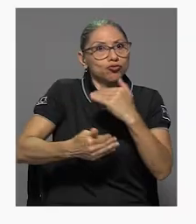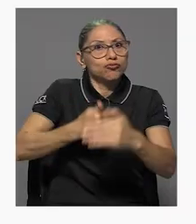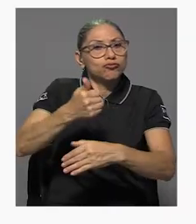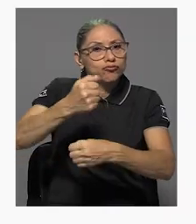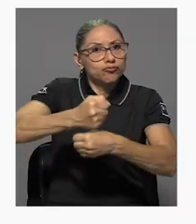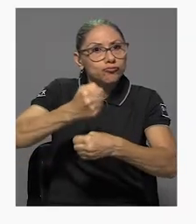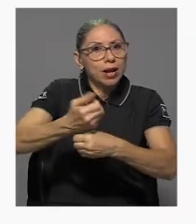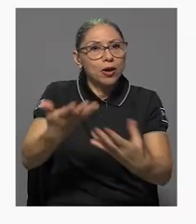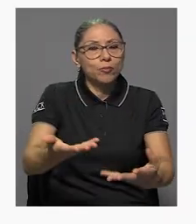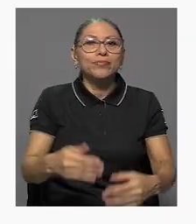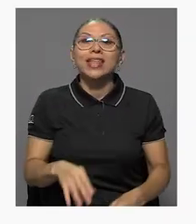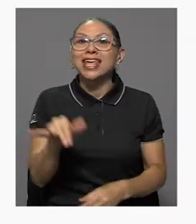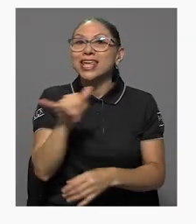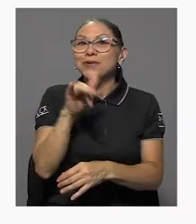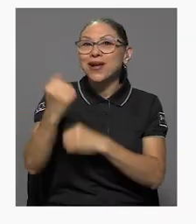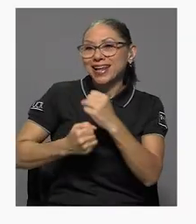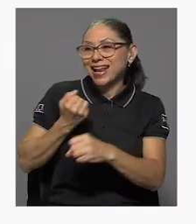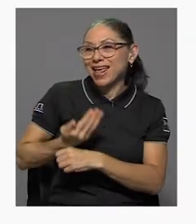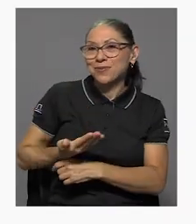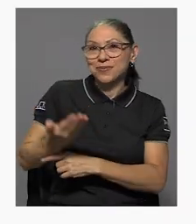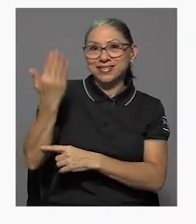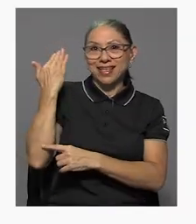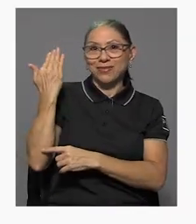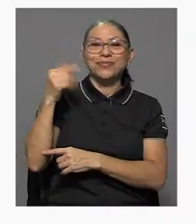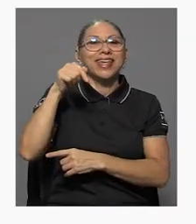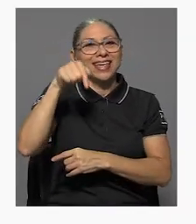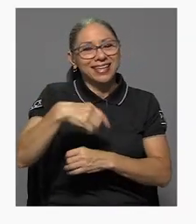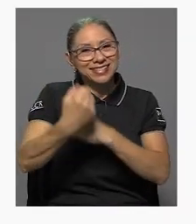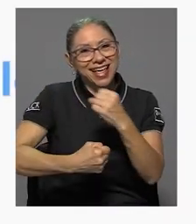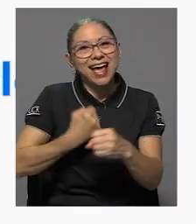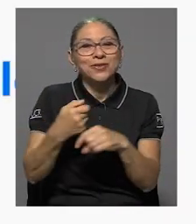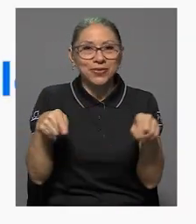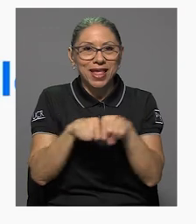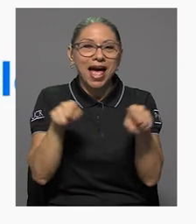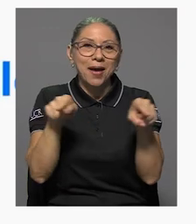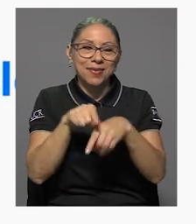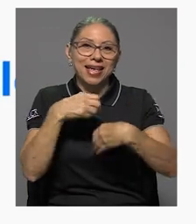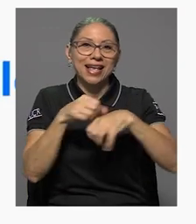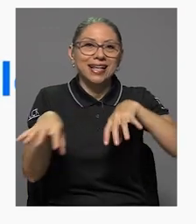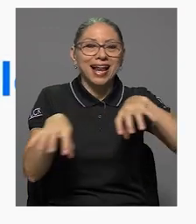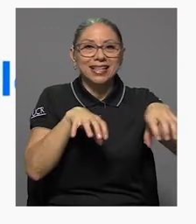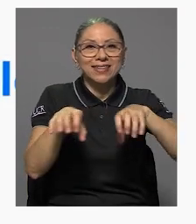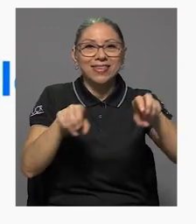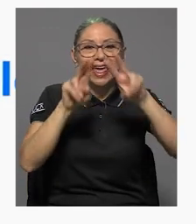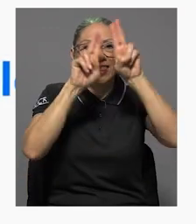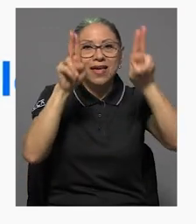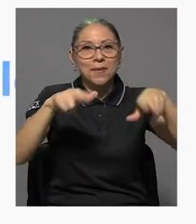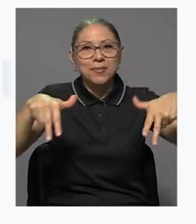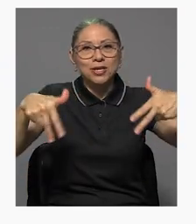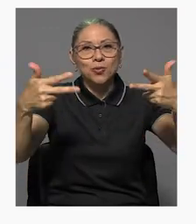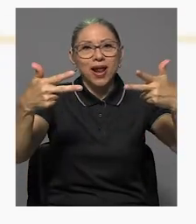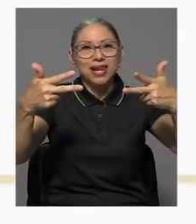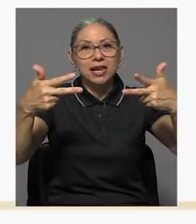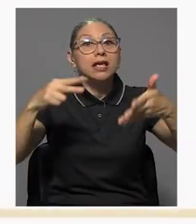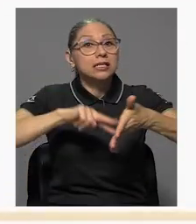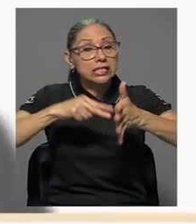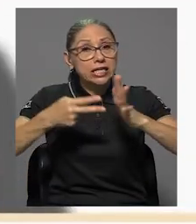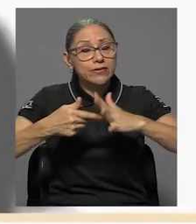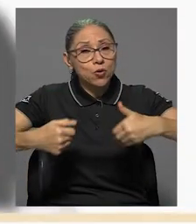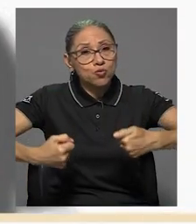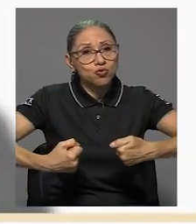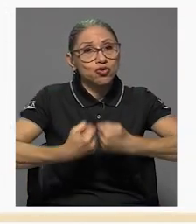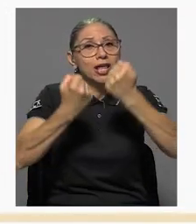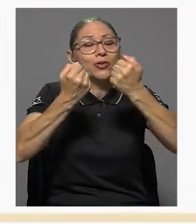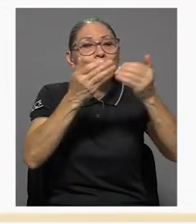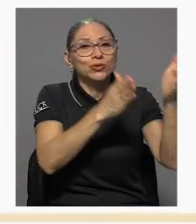Al igual que en el 2020, este año también se llevó a cabo esta actividad de forma virtual, lo cual presentó todo un reto